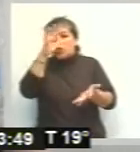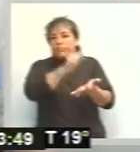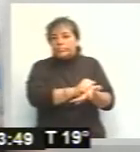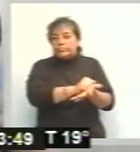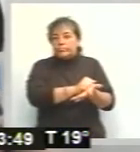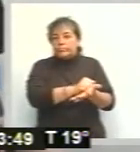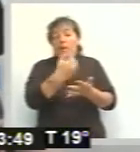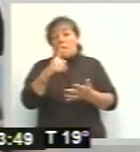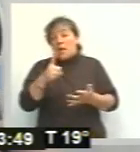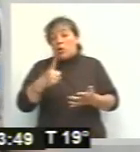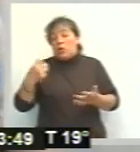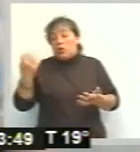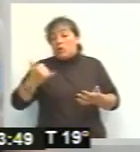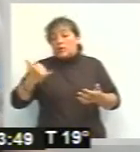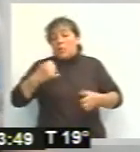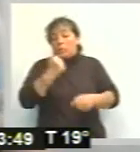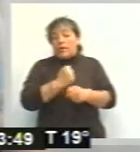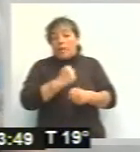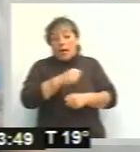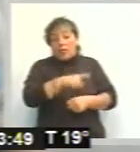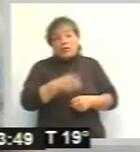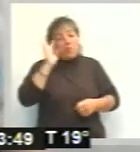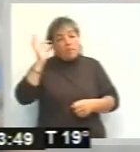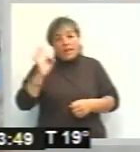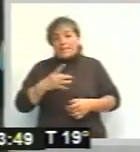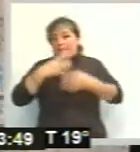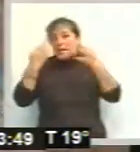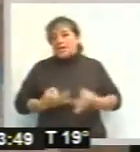pero estamos justamente trabajando en ello para saber números exactos.